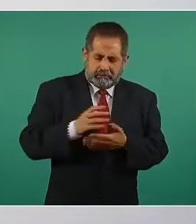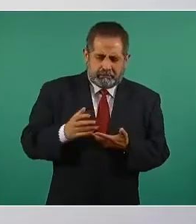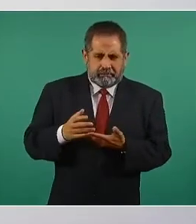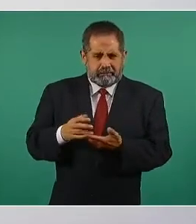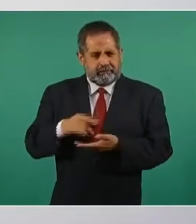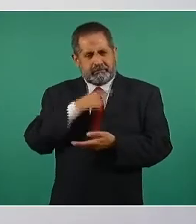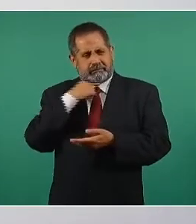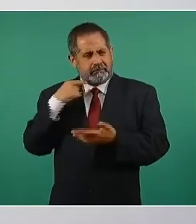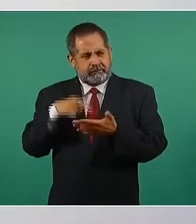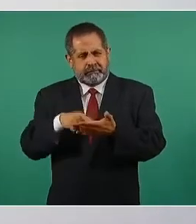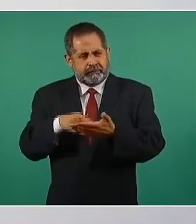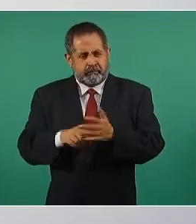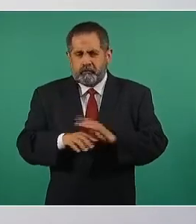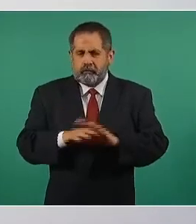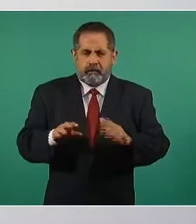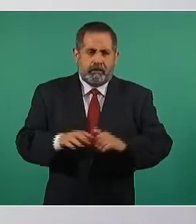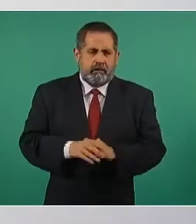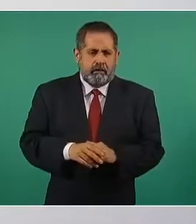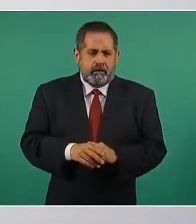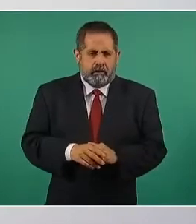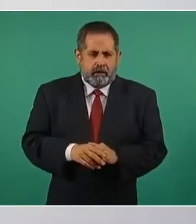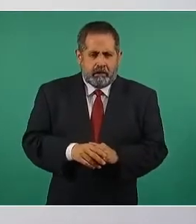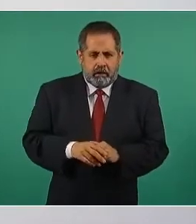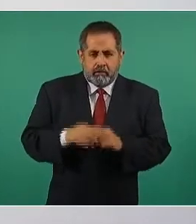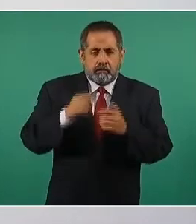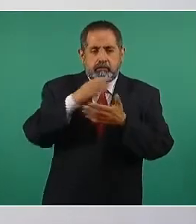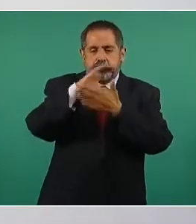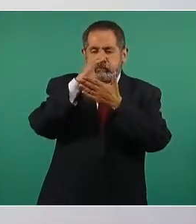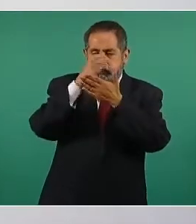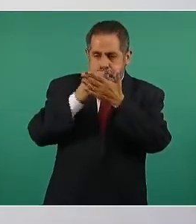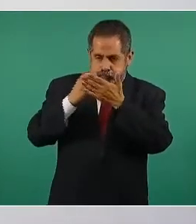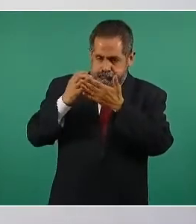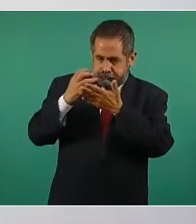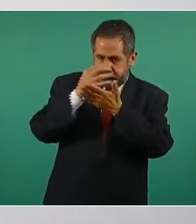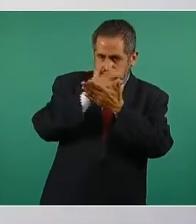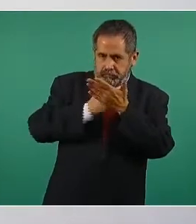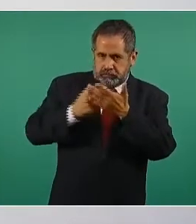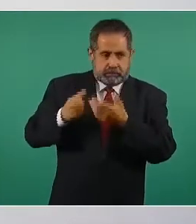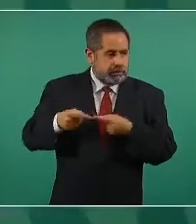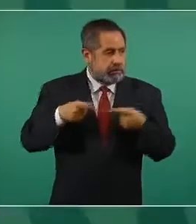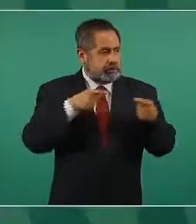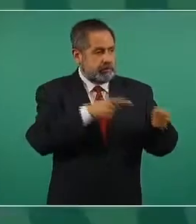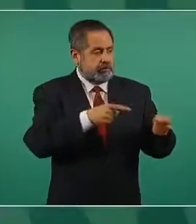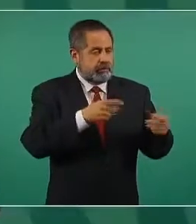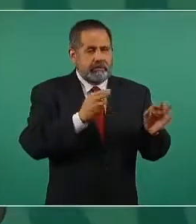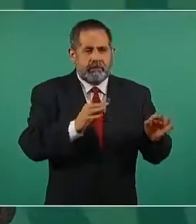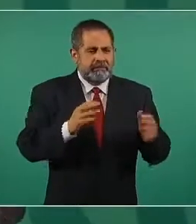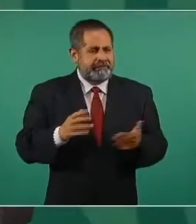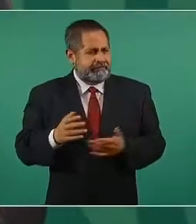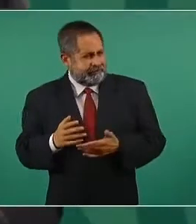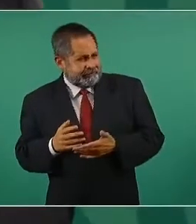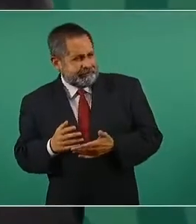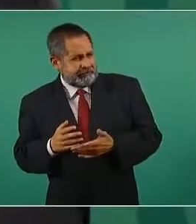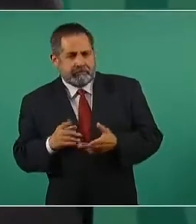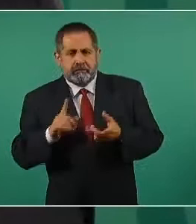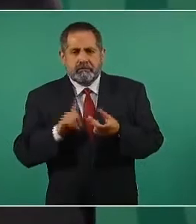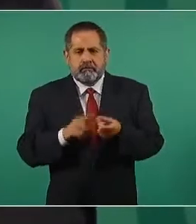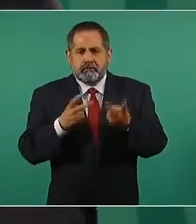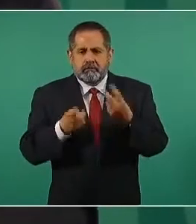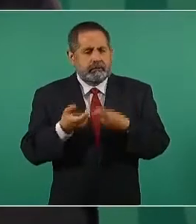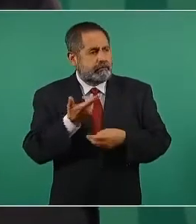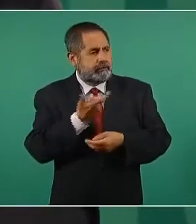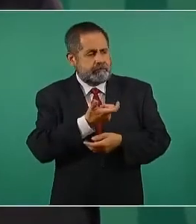pueblo de México, muy buenos para ellos y no traían inversión,